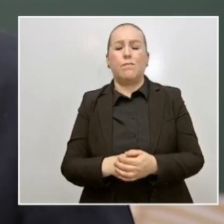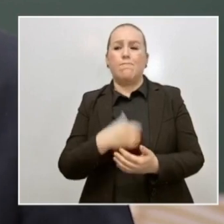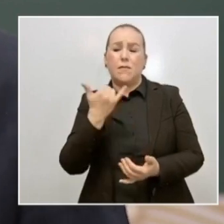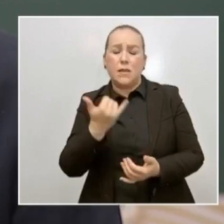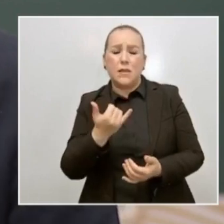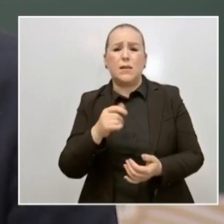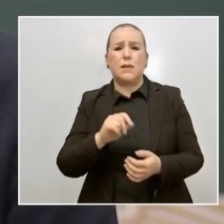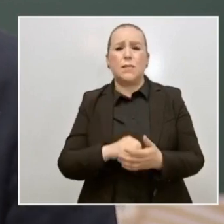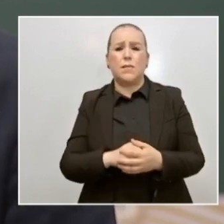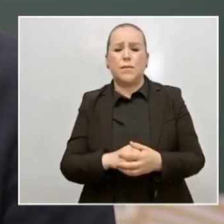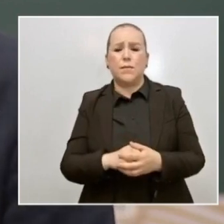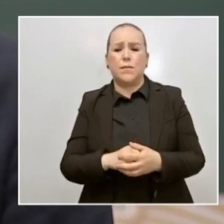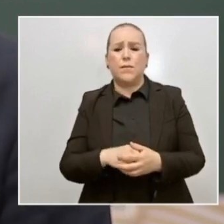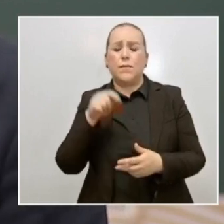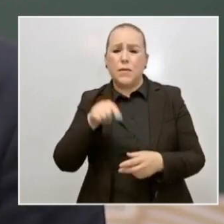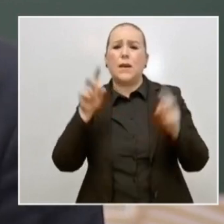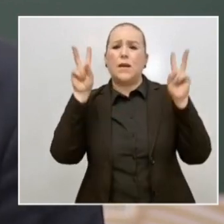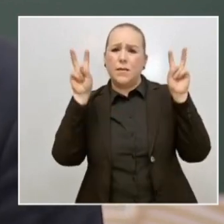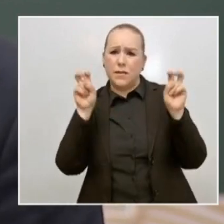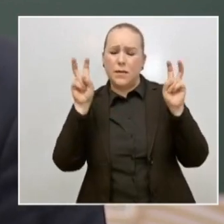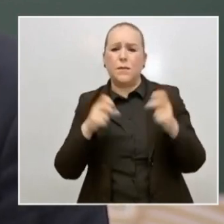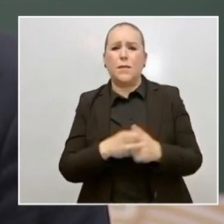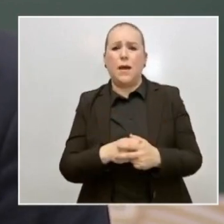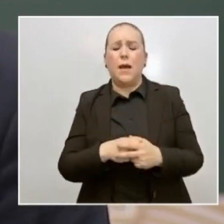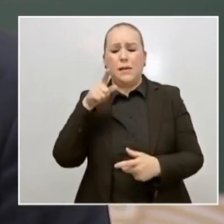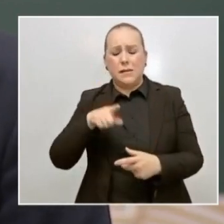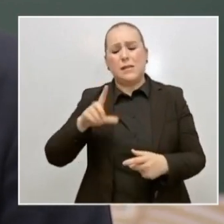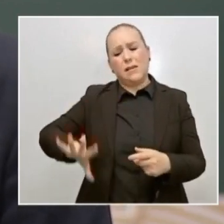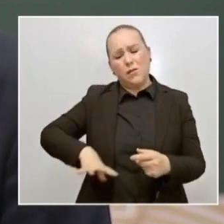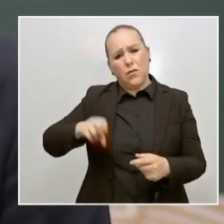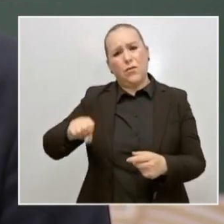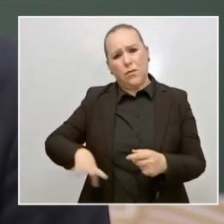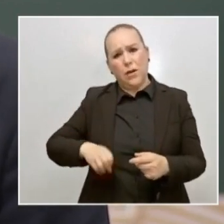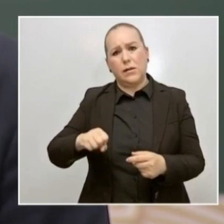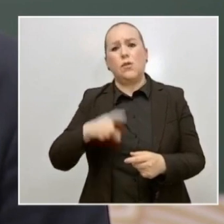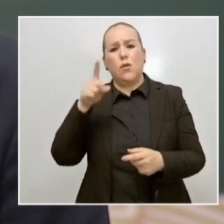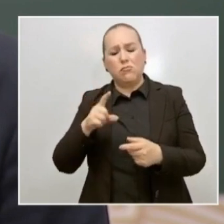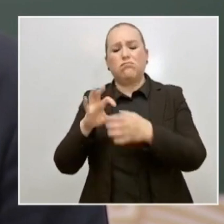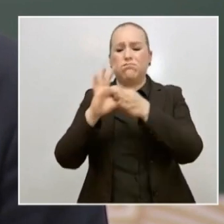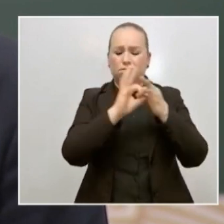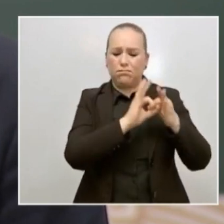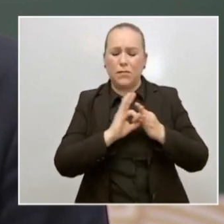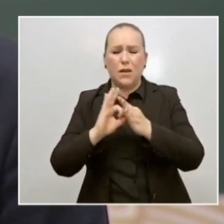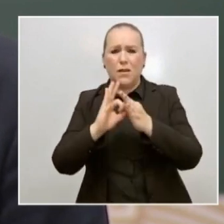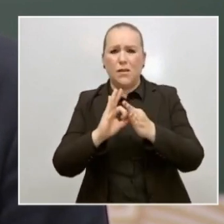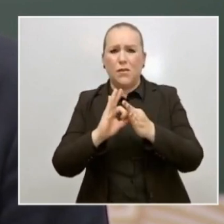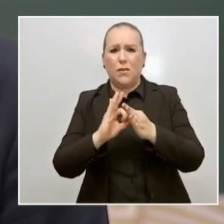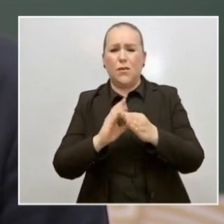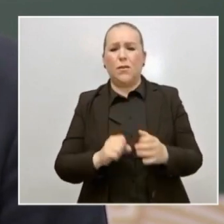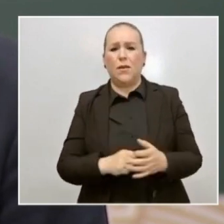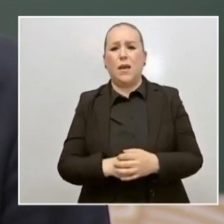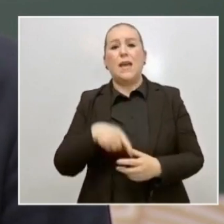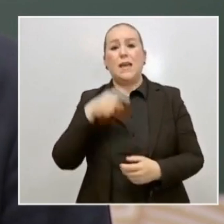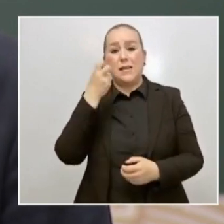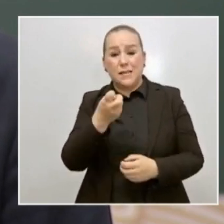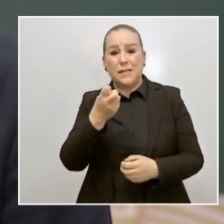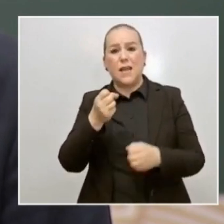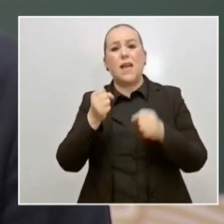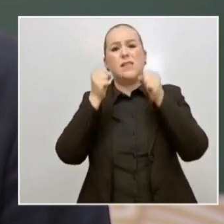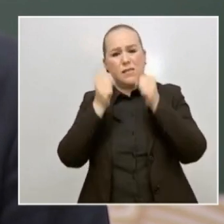supuesto, que el tema que demanda nuestro mayor esfuerzo de coordinación es el de la seguridad pública.